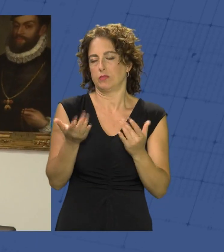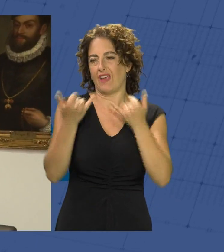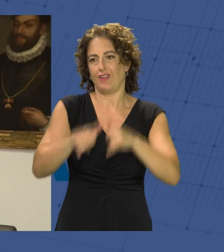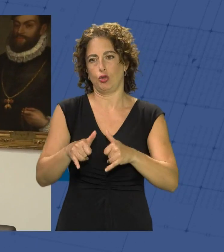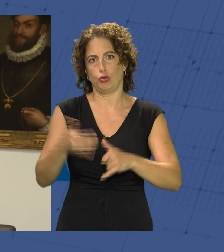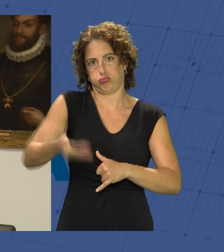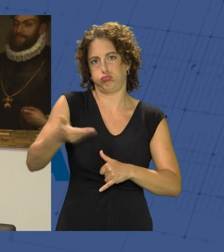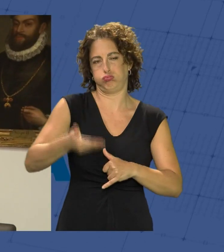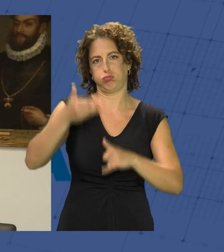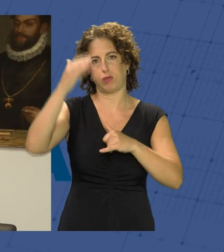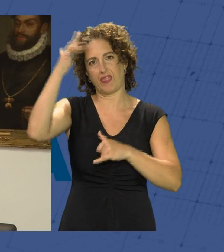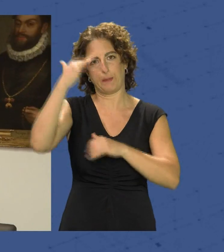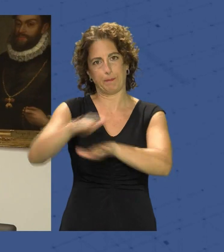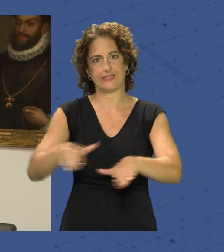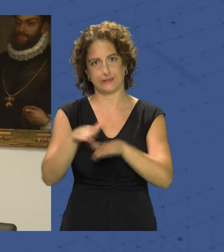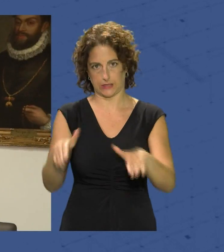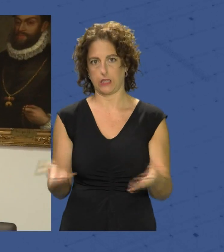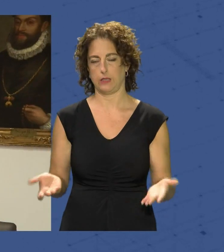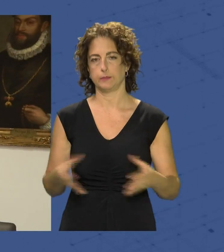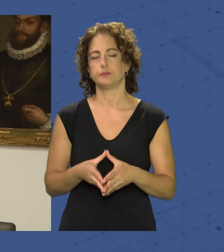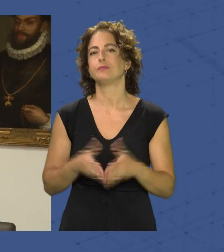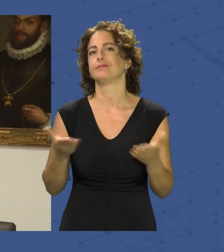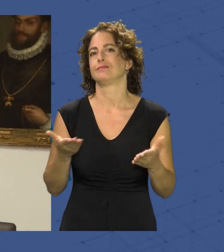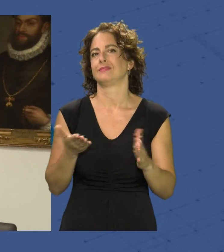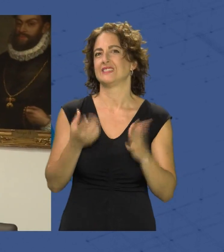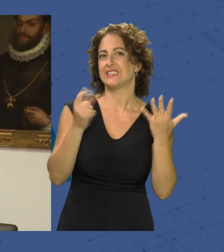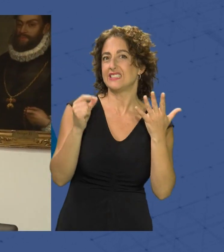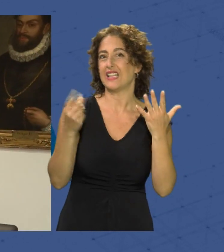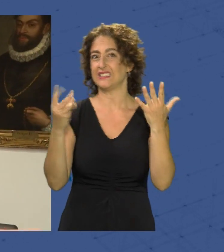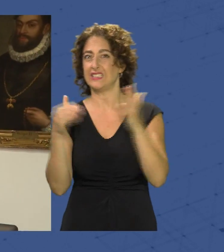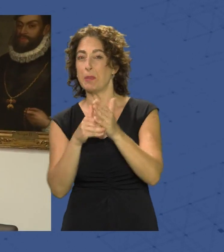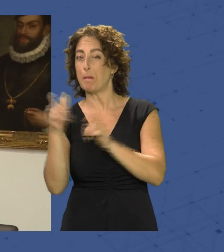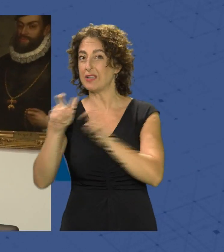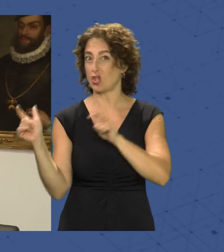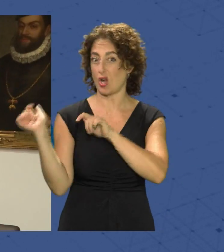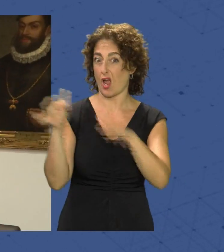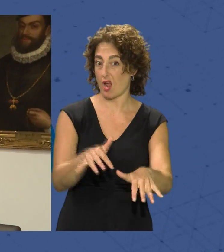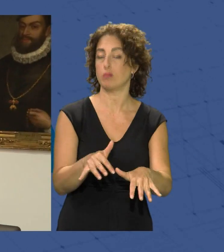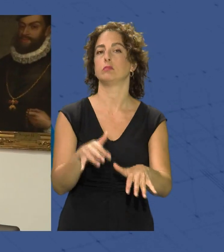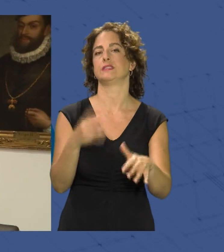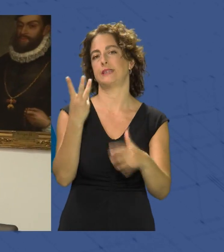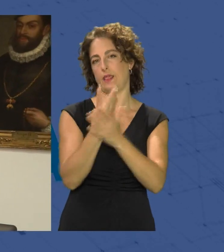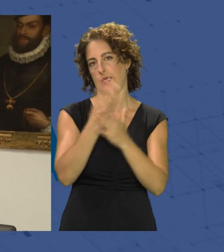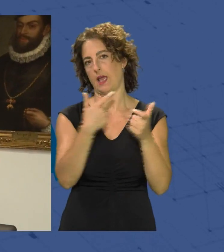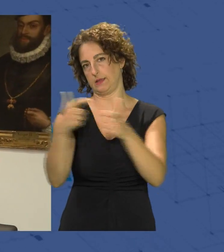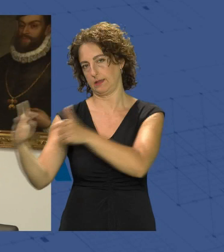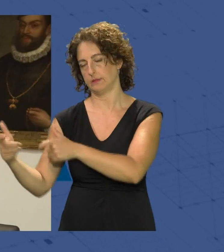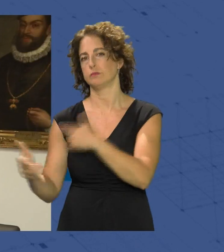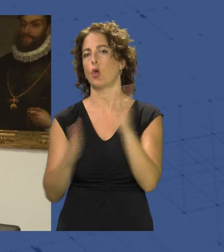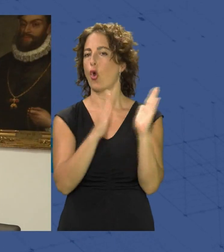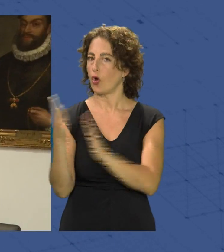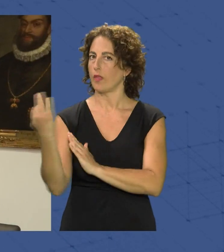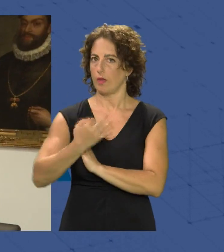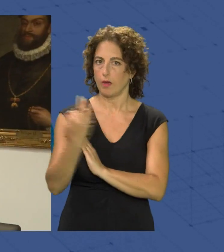importante como el Dream Beach para Almería un evento en el que pues estas 60 o 70 mil personas que vendrán se distribuirán en los tres días tiene que ser de una manera ordenada